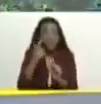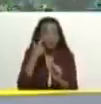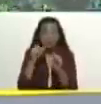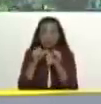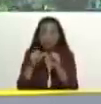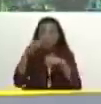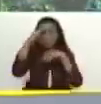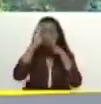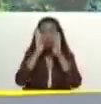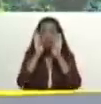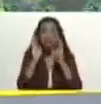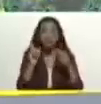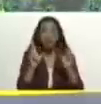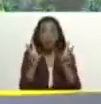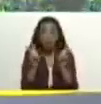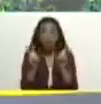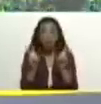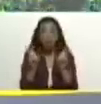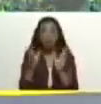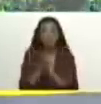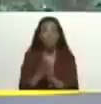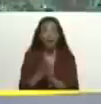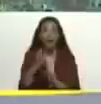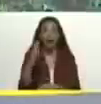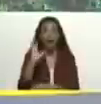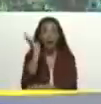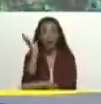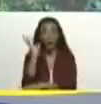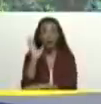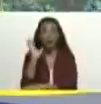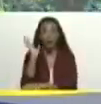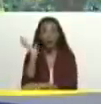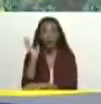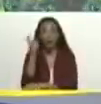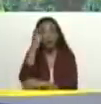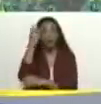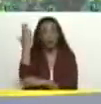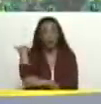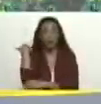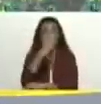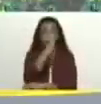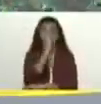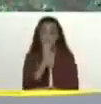Es uno de los temas que se habló en la cumbre suramericana el día de ayer.